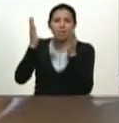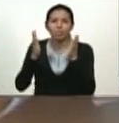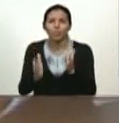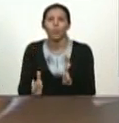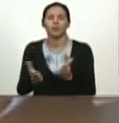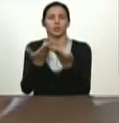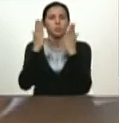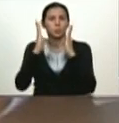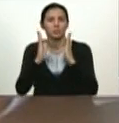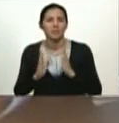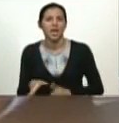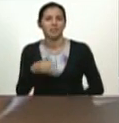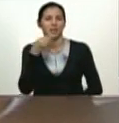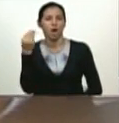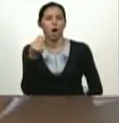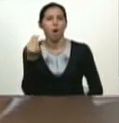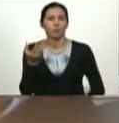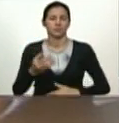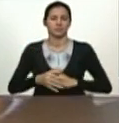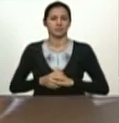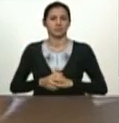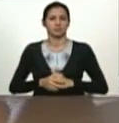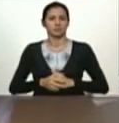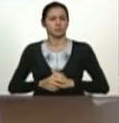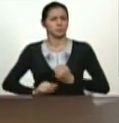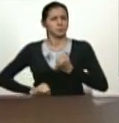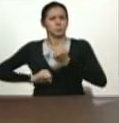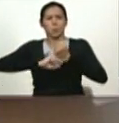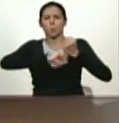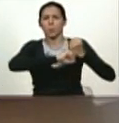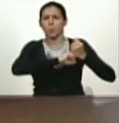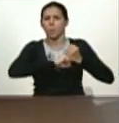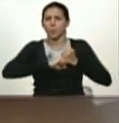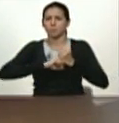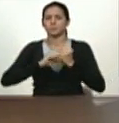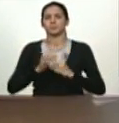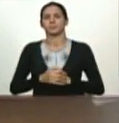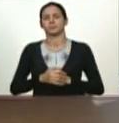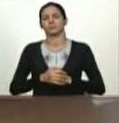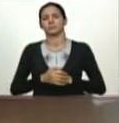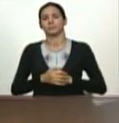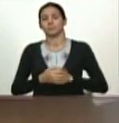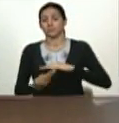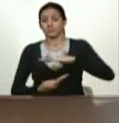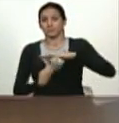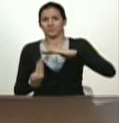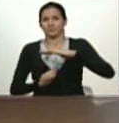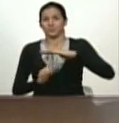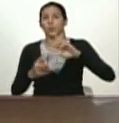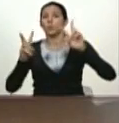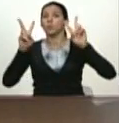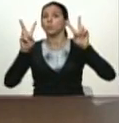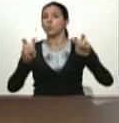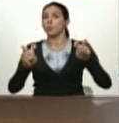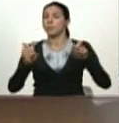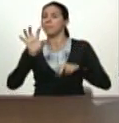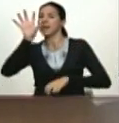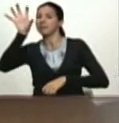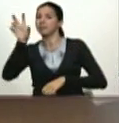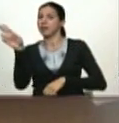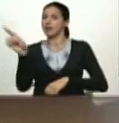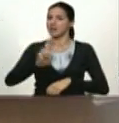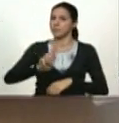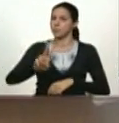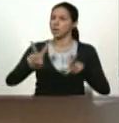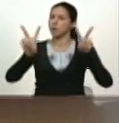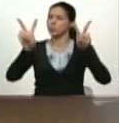a la juventud. Es fortalecer todos los cimientos de la nueva república, los cimientos sociales de la nueva